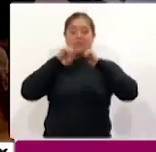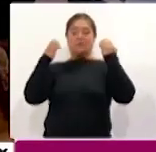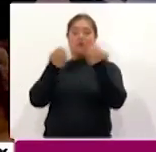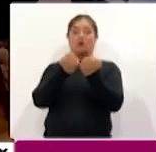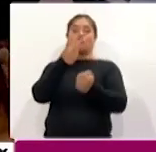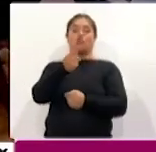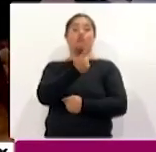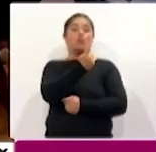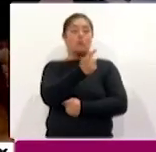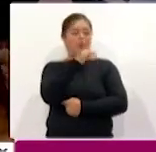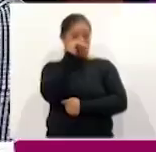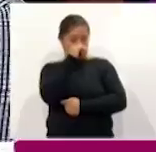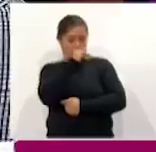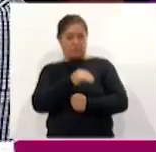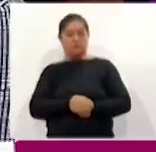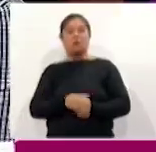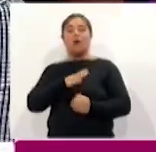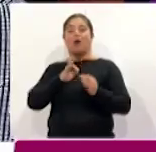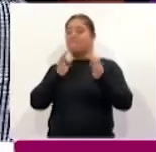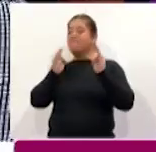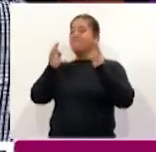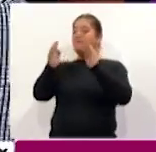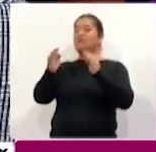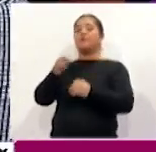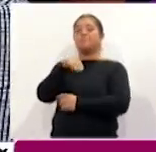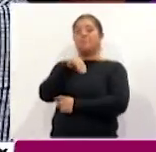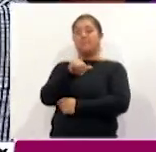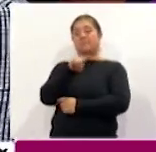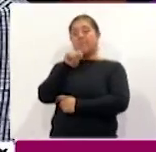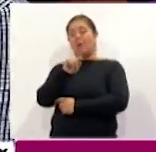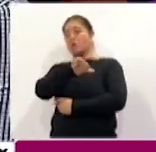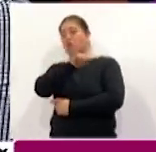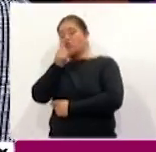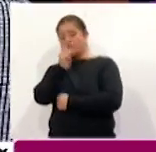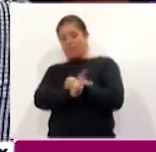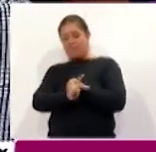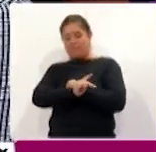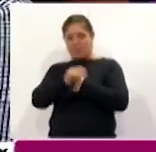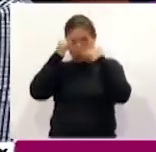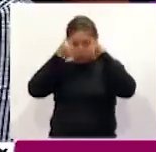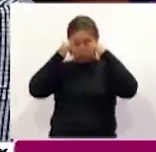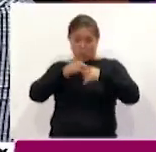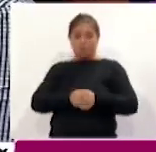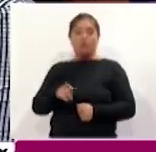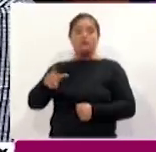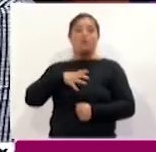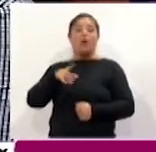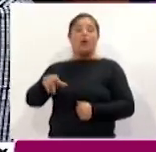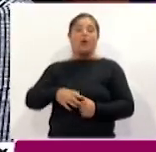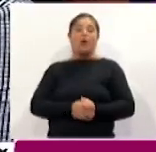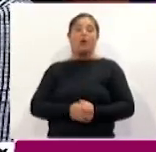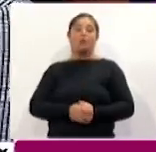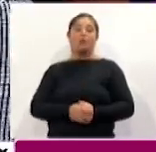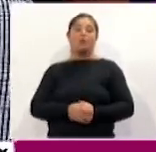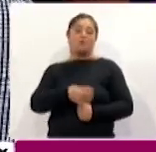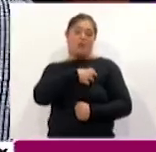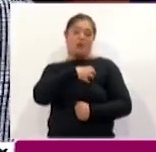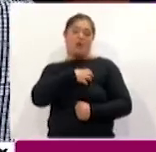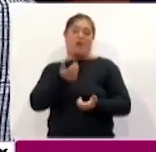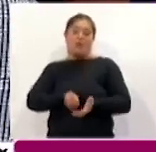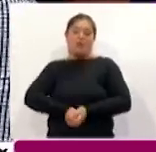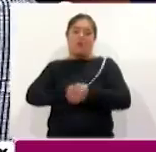uno es totalmente gratuito, es el que está enfrente del MAD, el otro es el de la Plaza de Toros, está la cancha de calentamiento enfrente al Palacio,